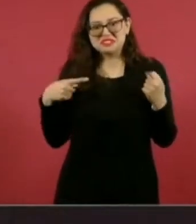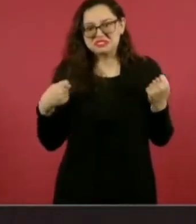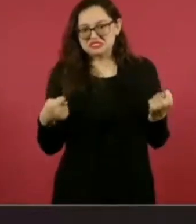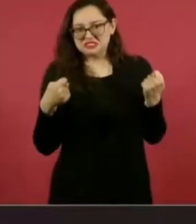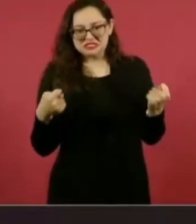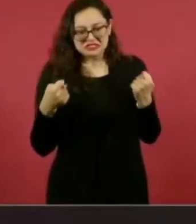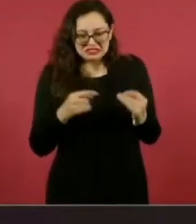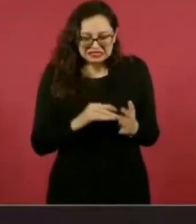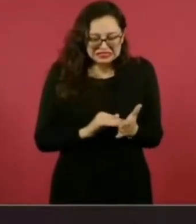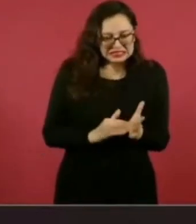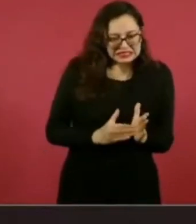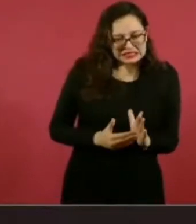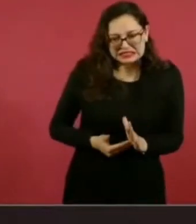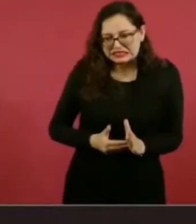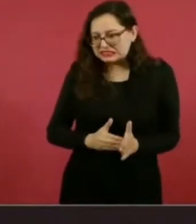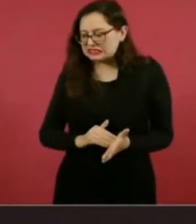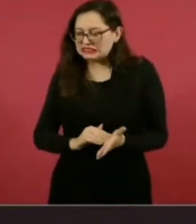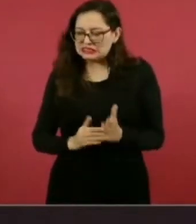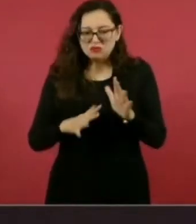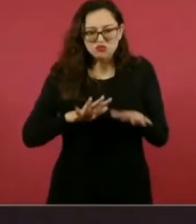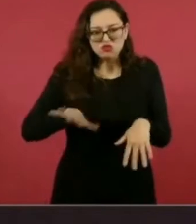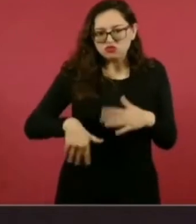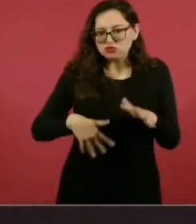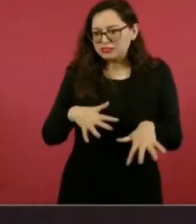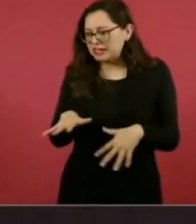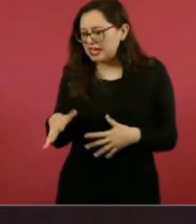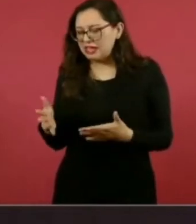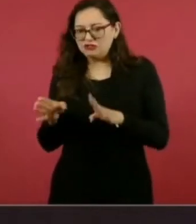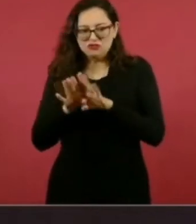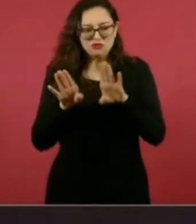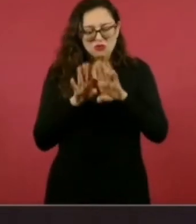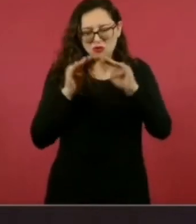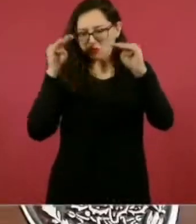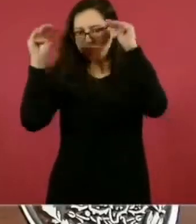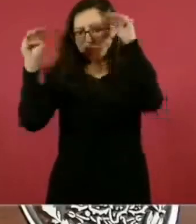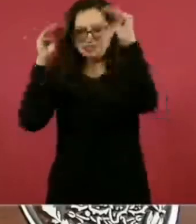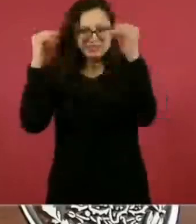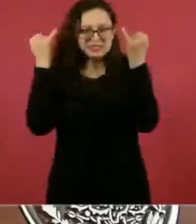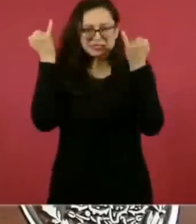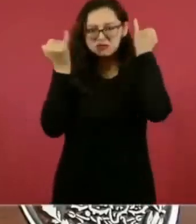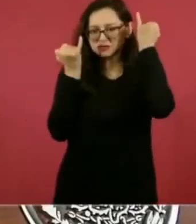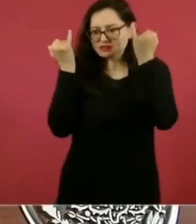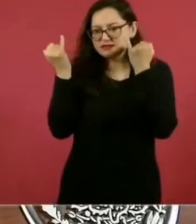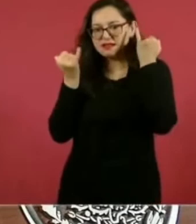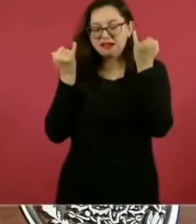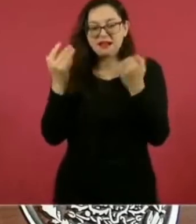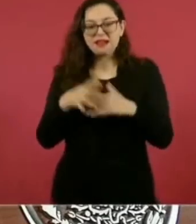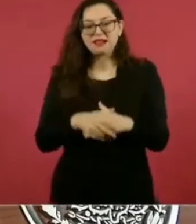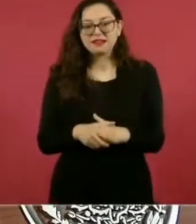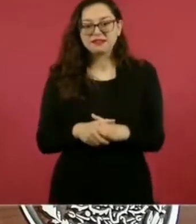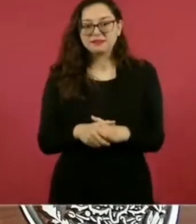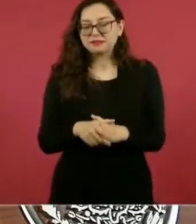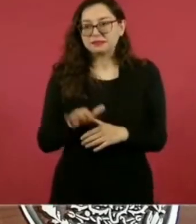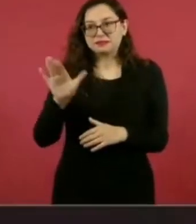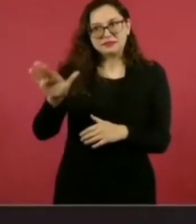fomentando la ilegalidad.